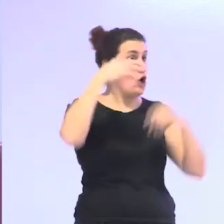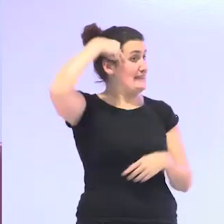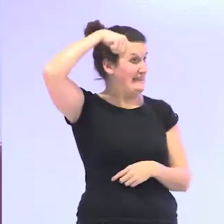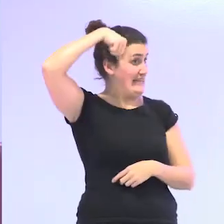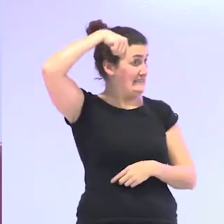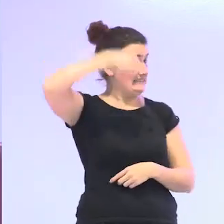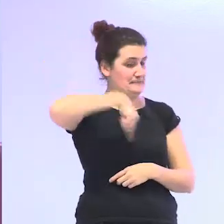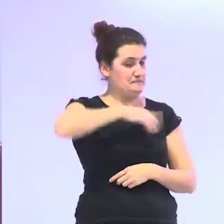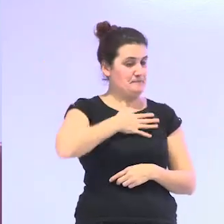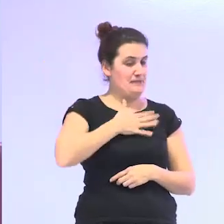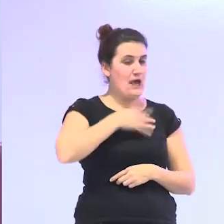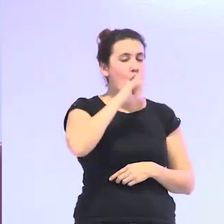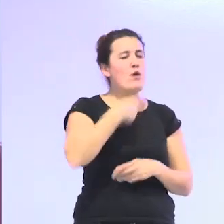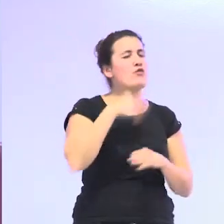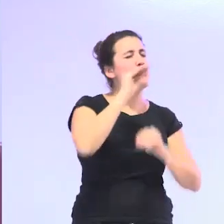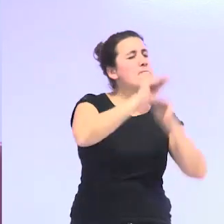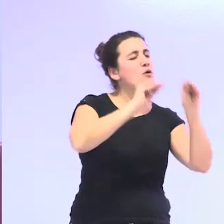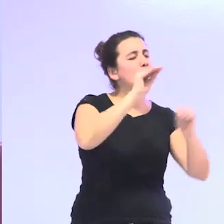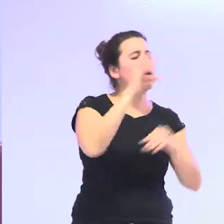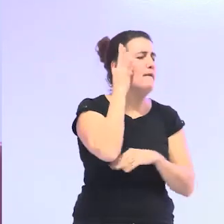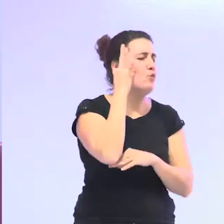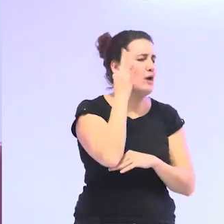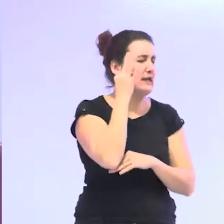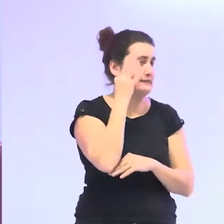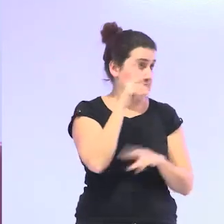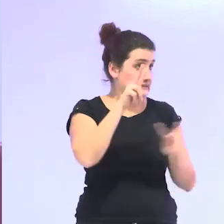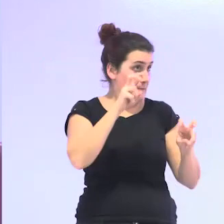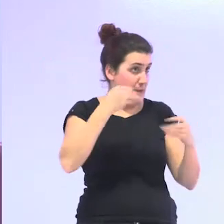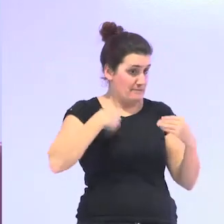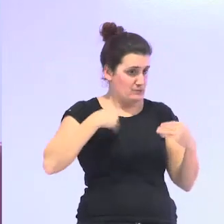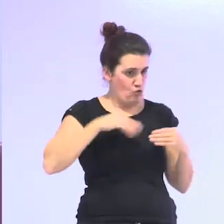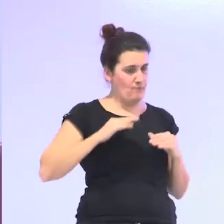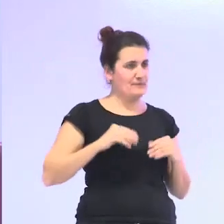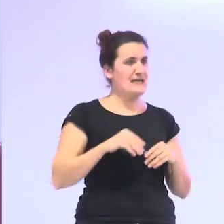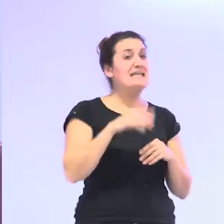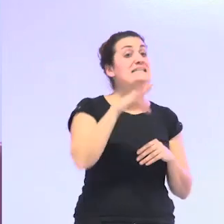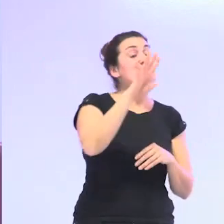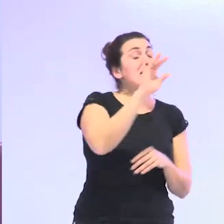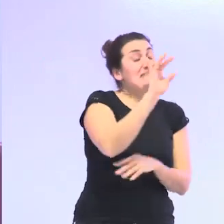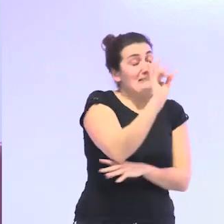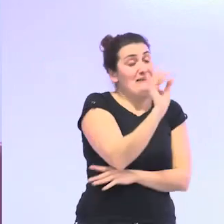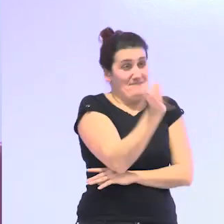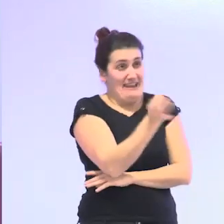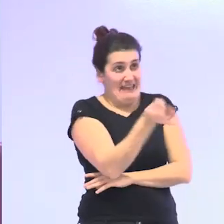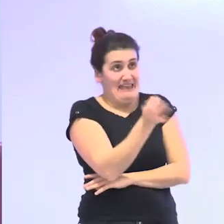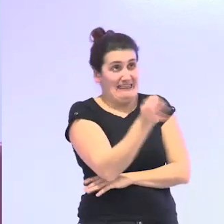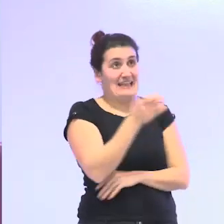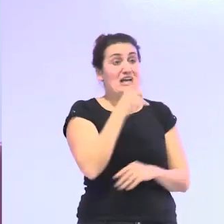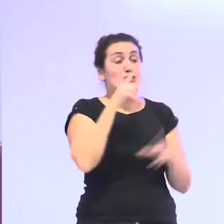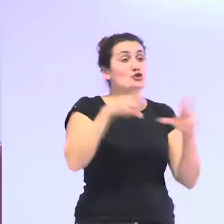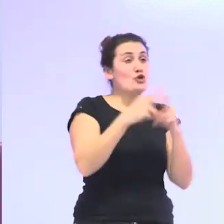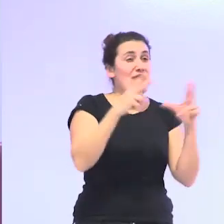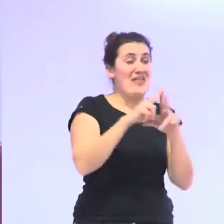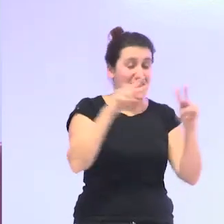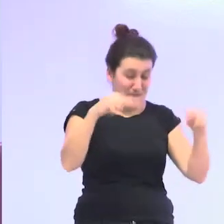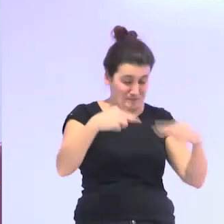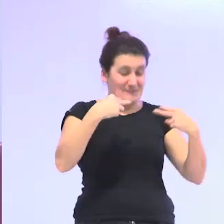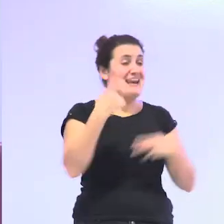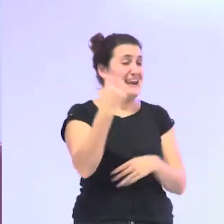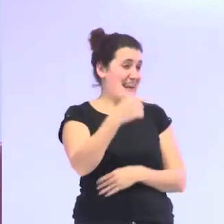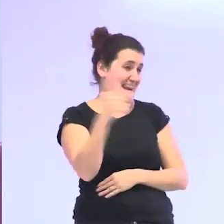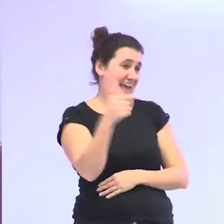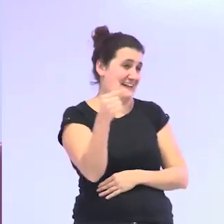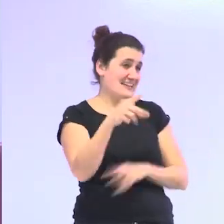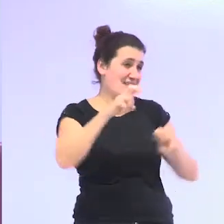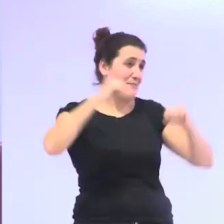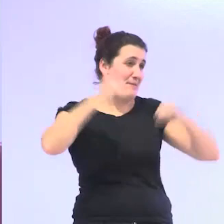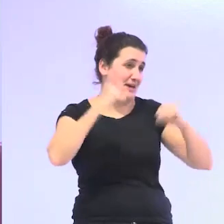doctoral cuando yo les preguntaba a las mujeres sobre estas cosas me decían si que es cierto que la sociedad tiene una mirada muy negativa sobre